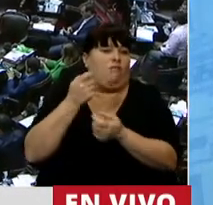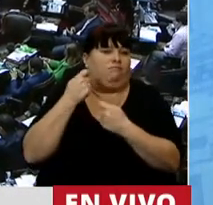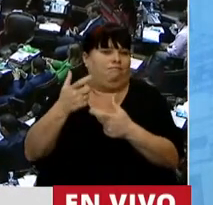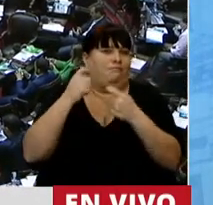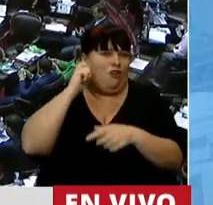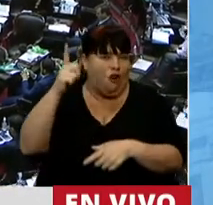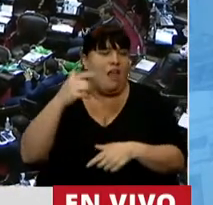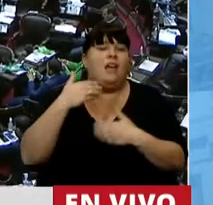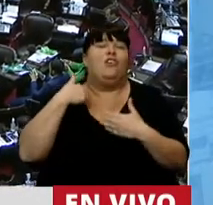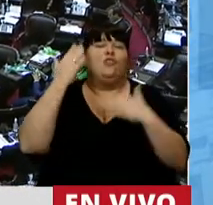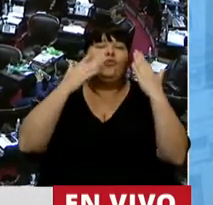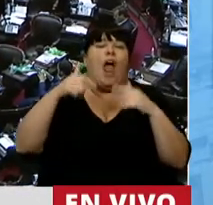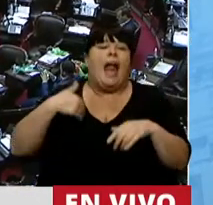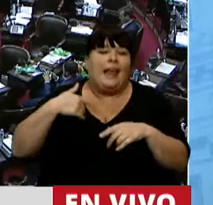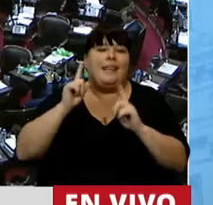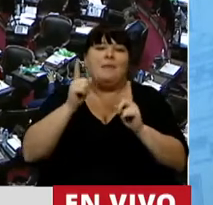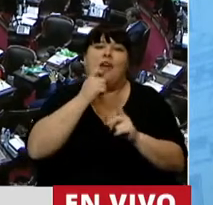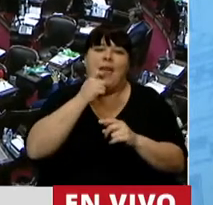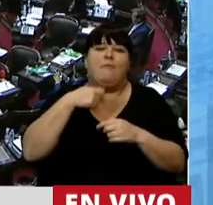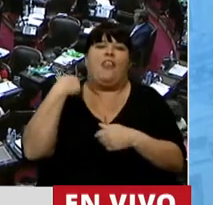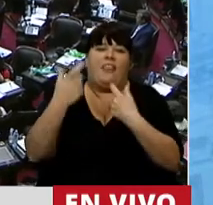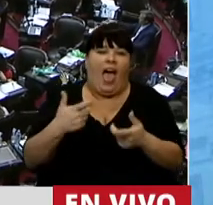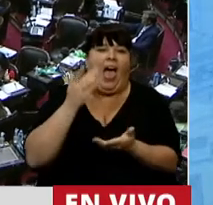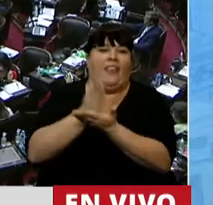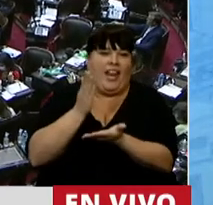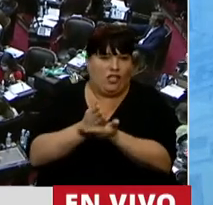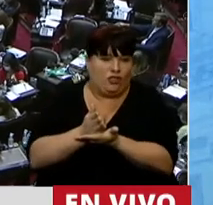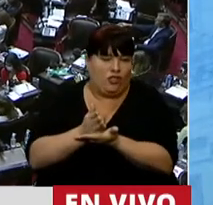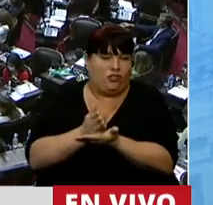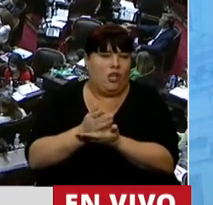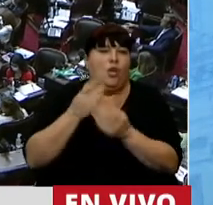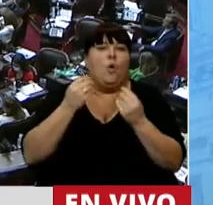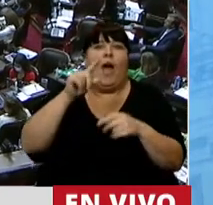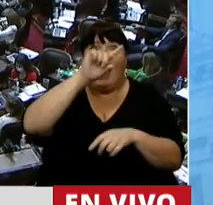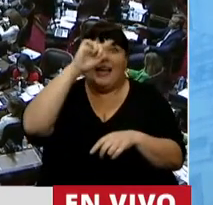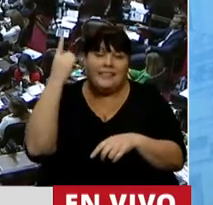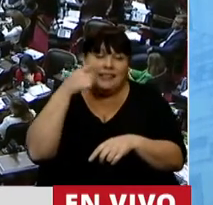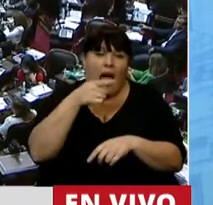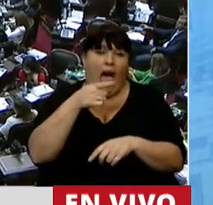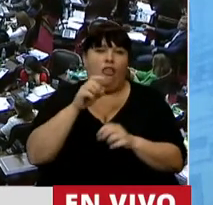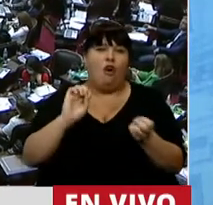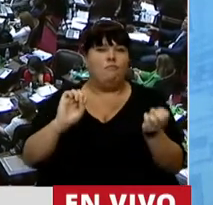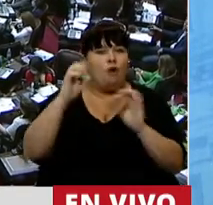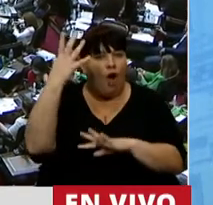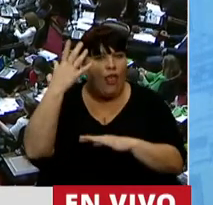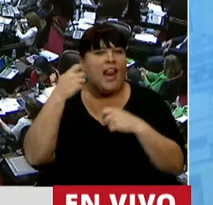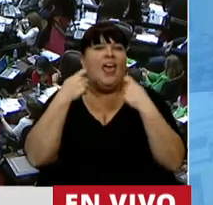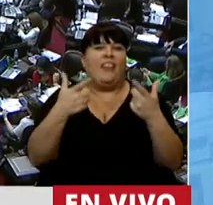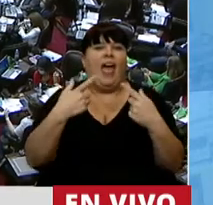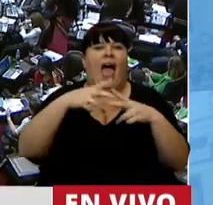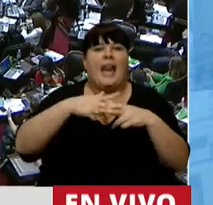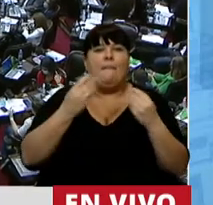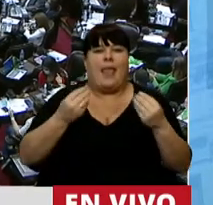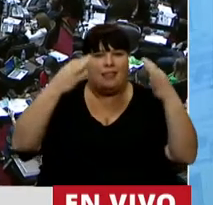Anhelo que nuestro país siga siendo ejemplo en ampliación de derechos, en base a un Estado moderno que brinde las